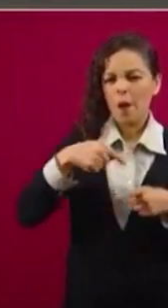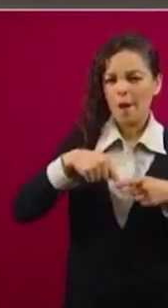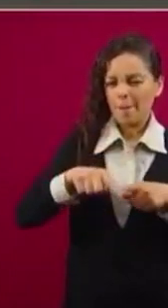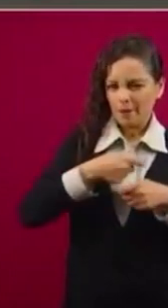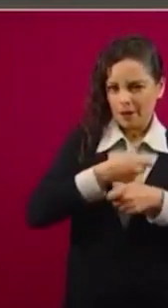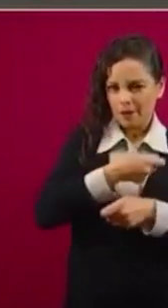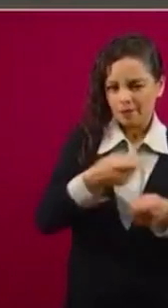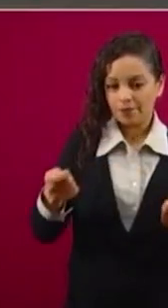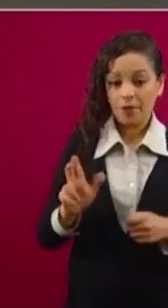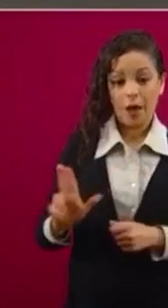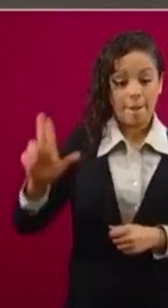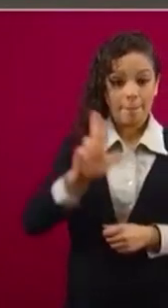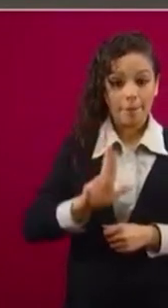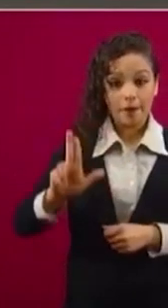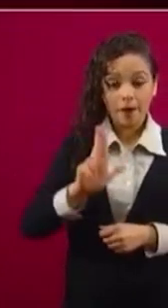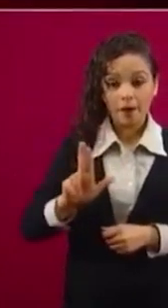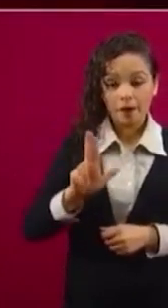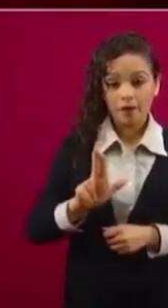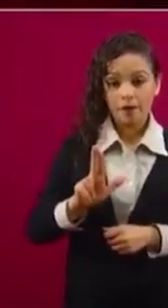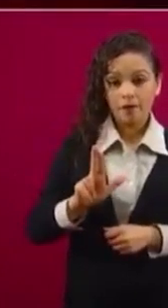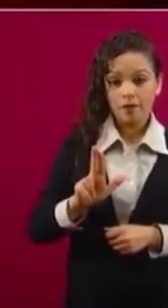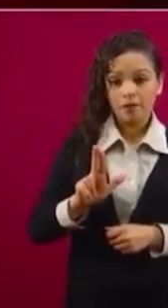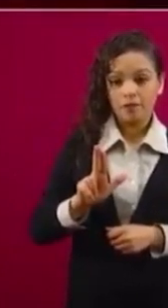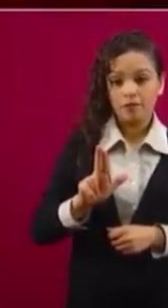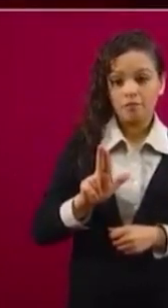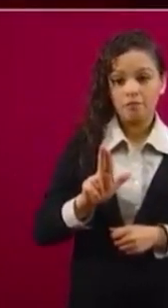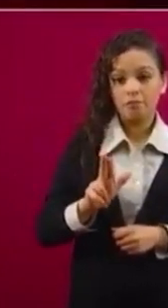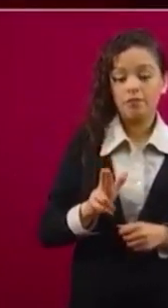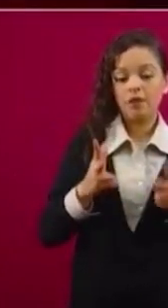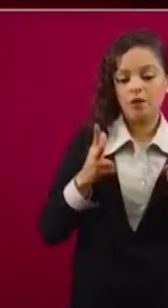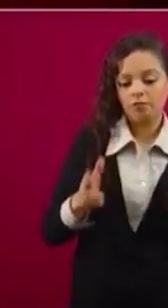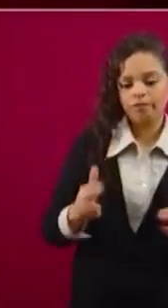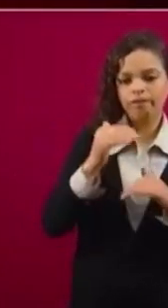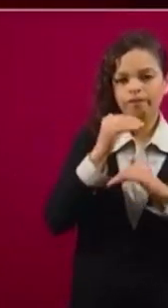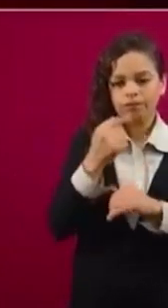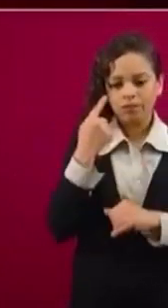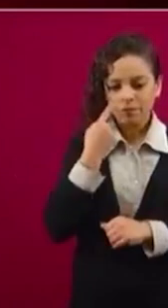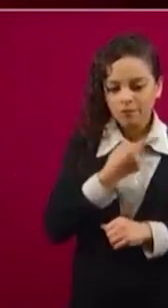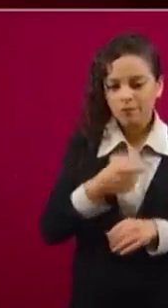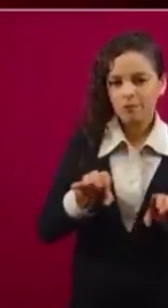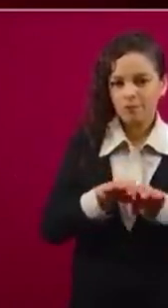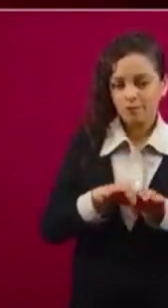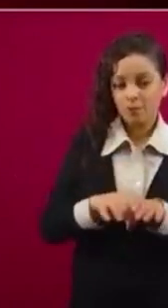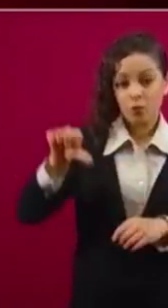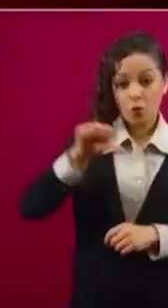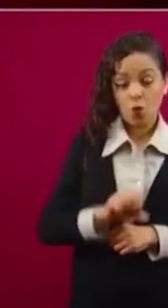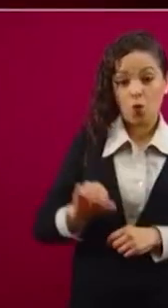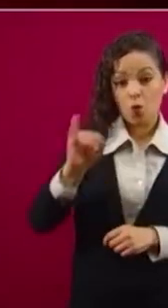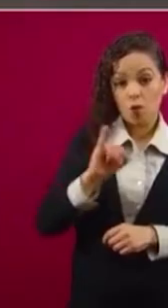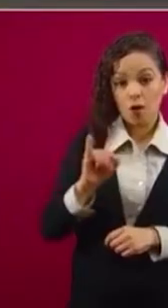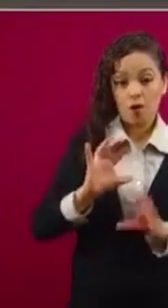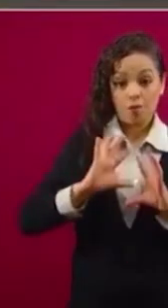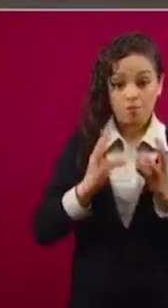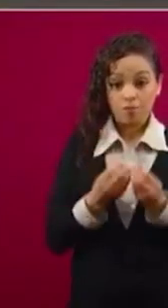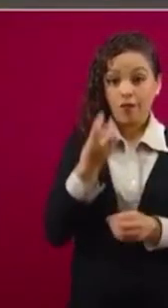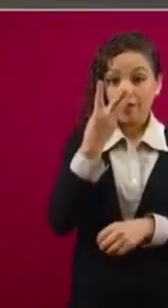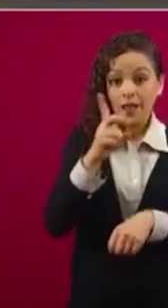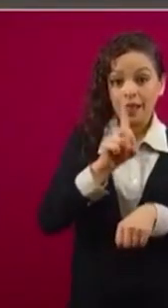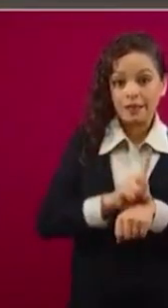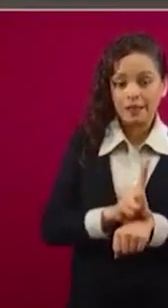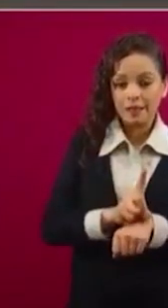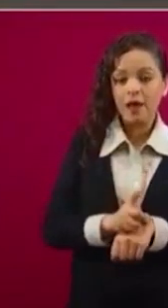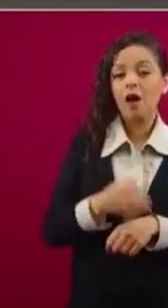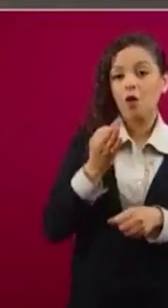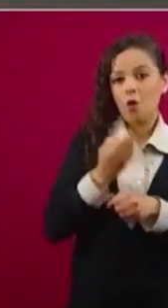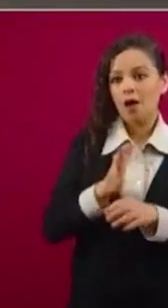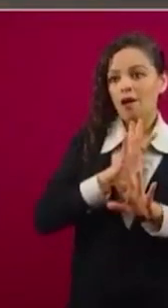El martes se hicieron las primeras cortes, miércoles y hoy es jueves, llevamos tres días y ya vamos acá, en el cuarto